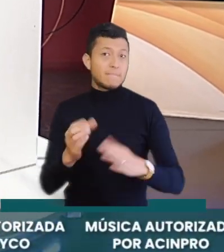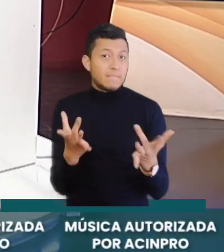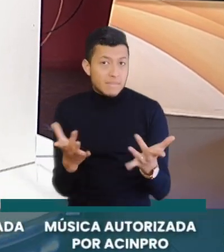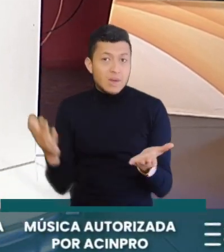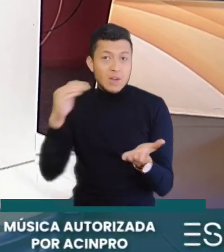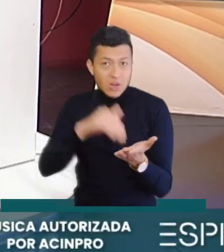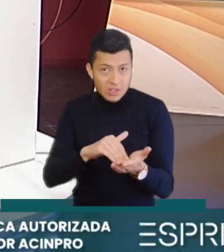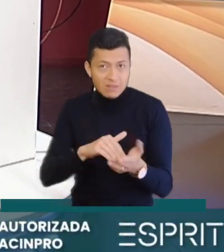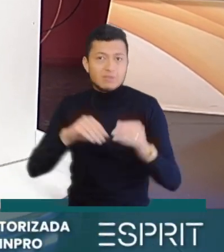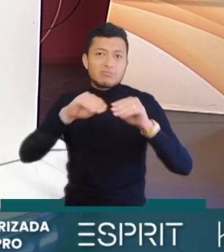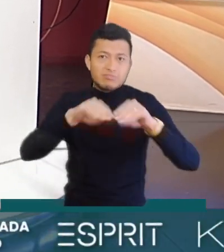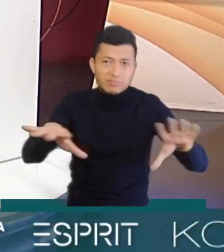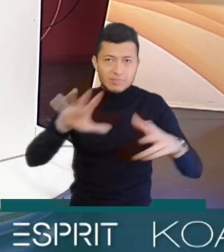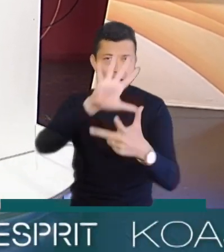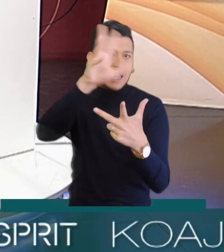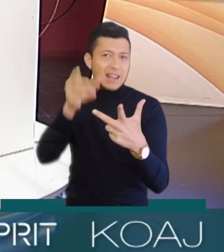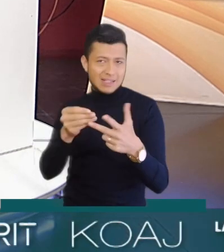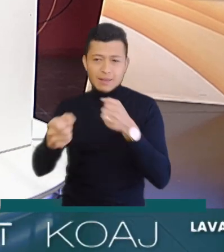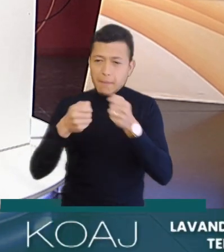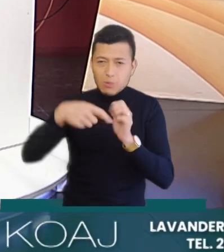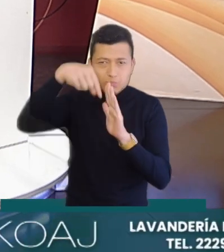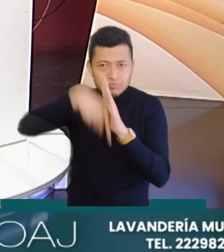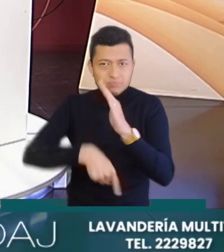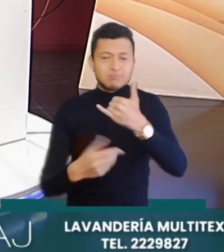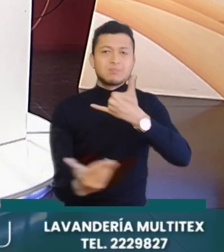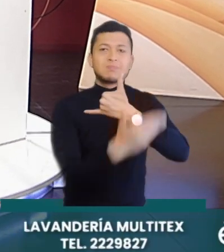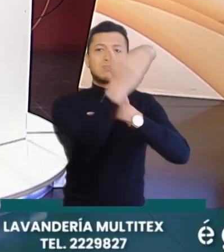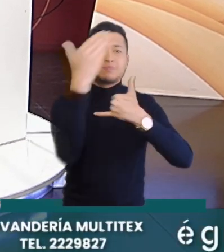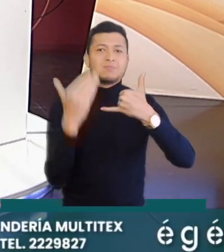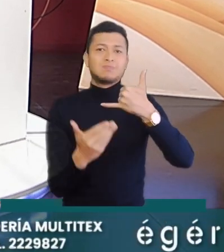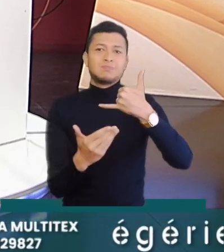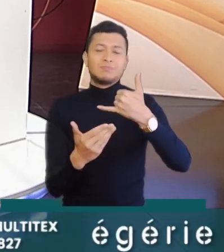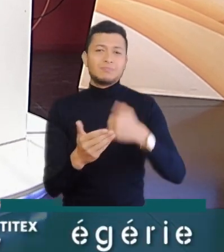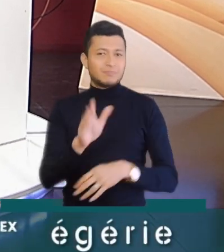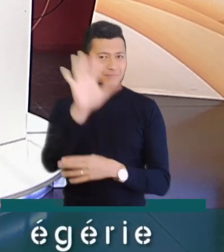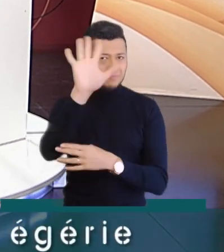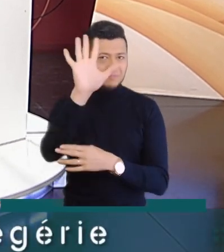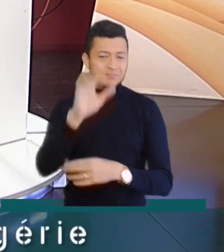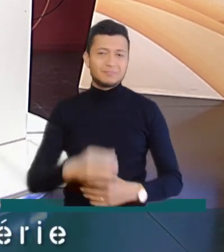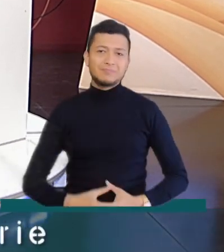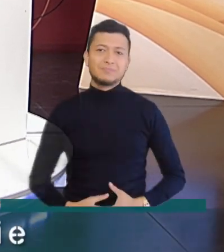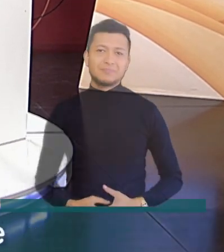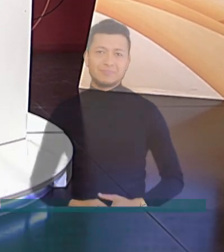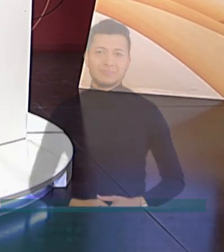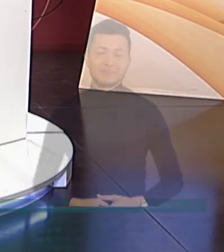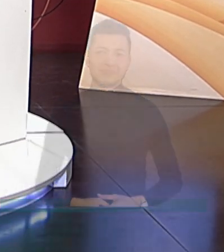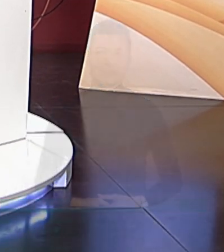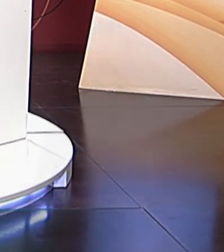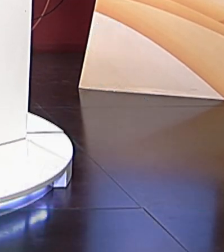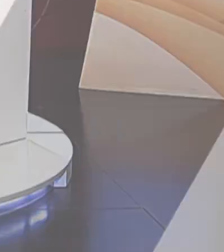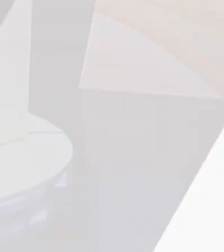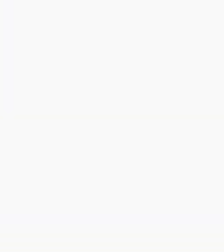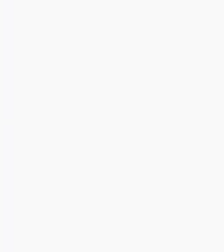Los esperamos en una nueva emisión de Enlace 13, Periodismo a Profundidad en nuestras regiones. ¡Hasta pronto!